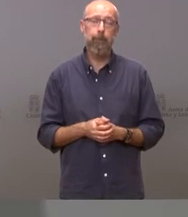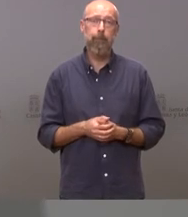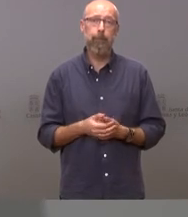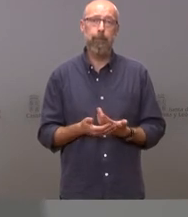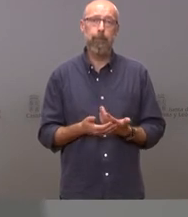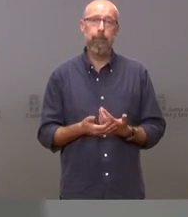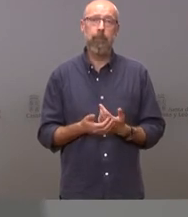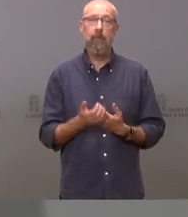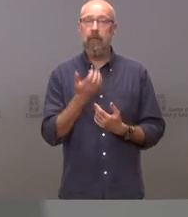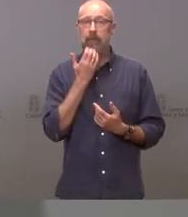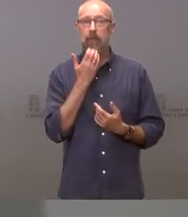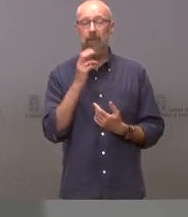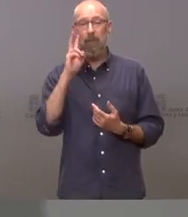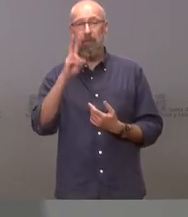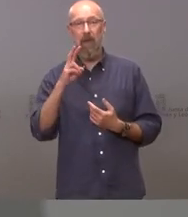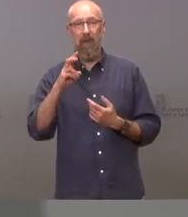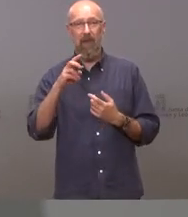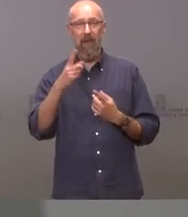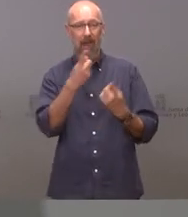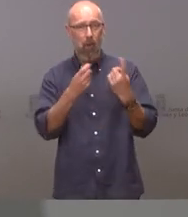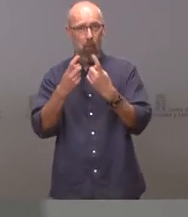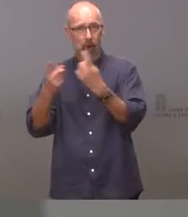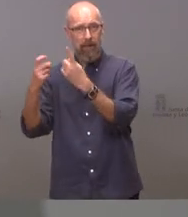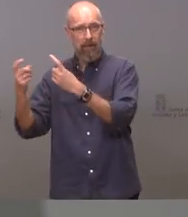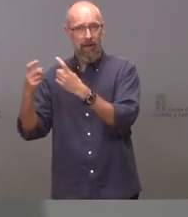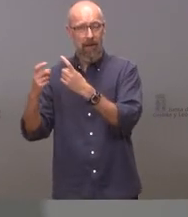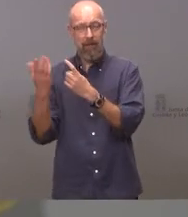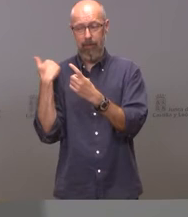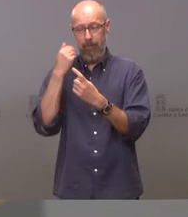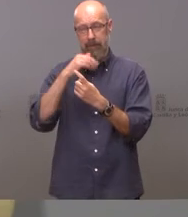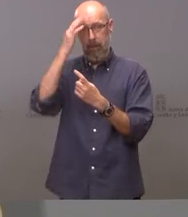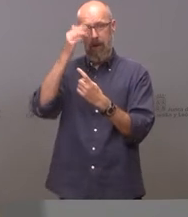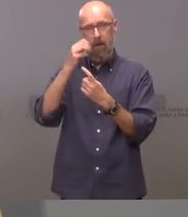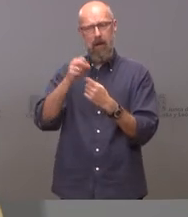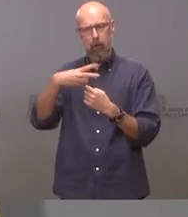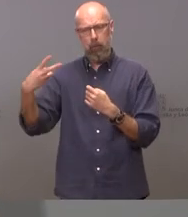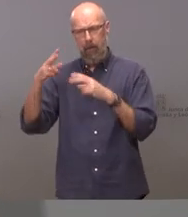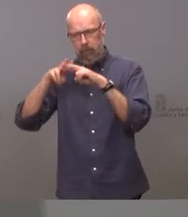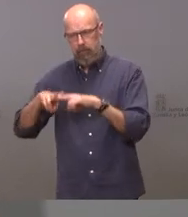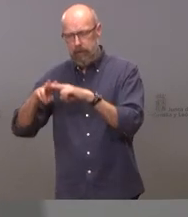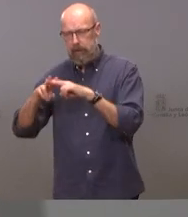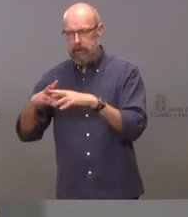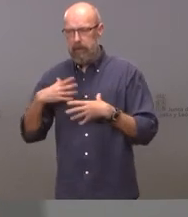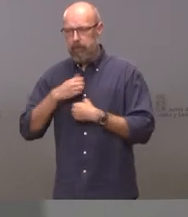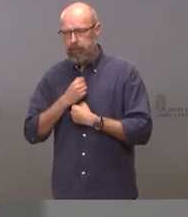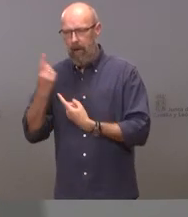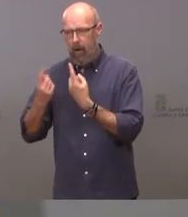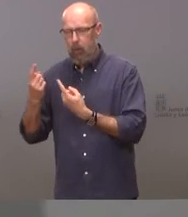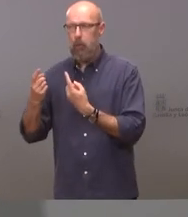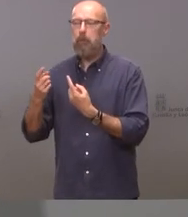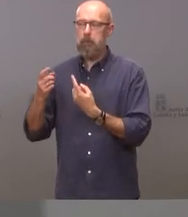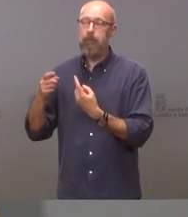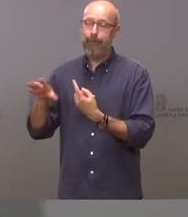cuando uno mira los resultados de la encuesta de este fin de semana entiendo que haya disgustos notables